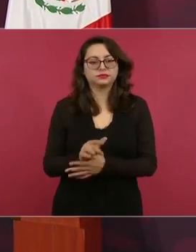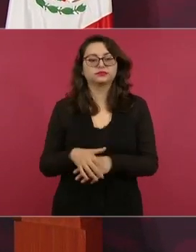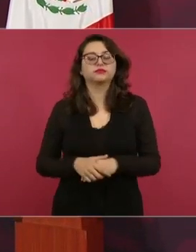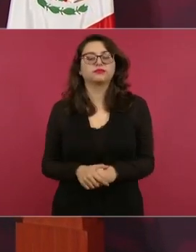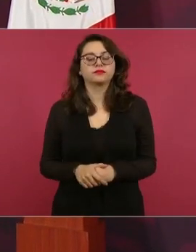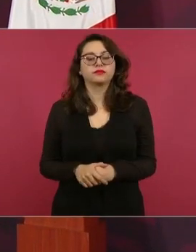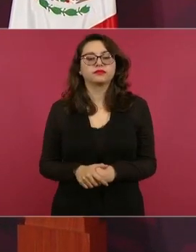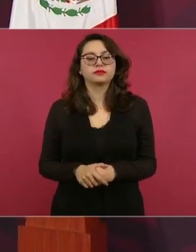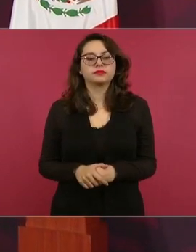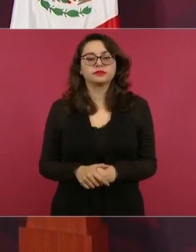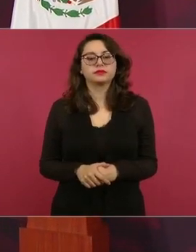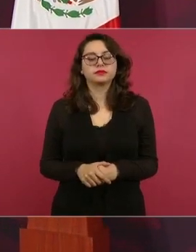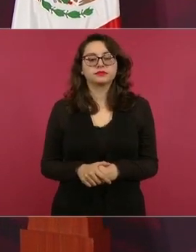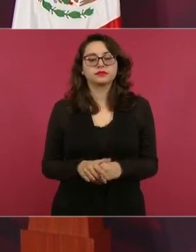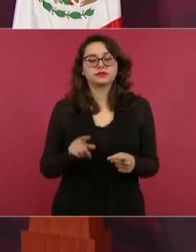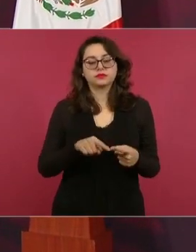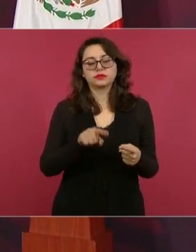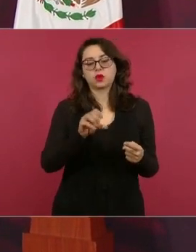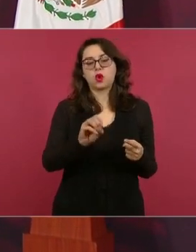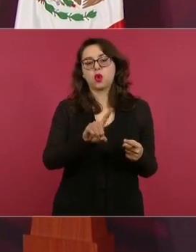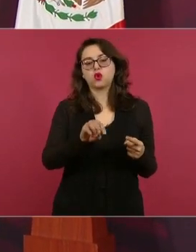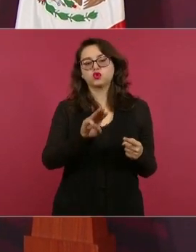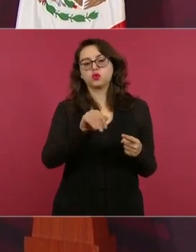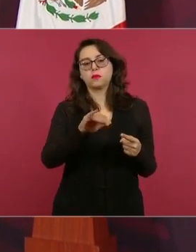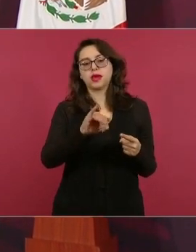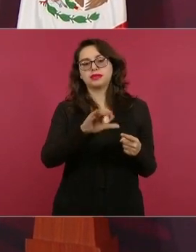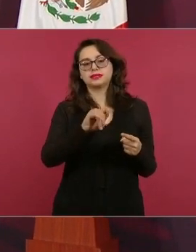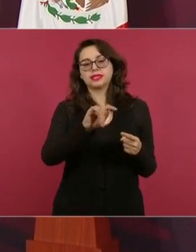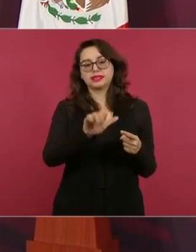desembocadura de